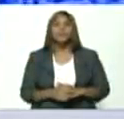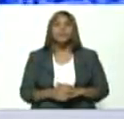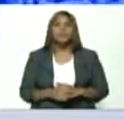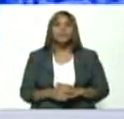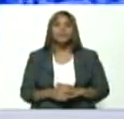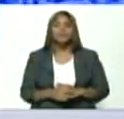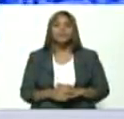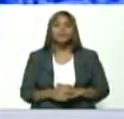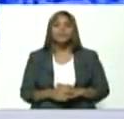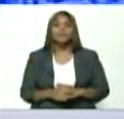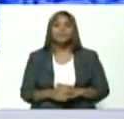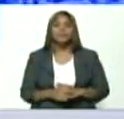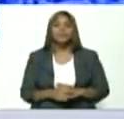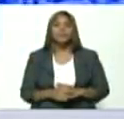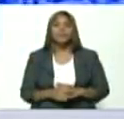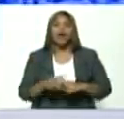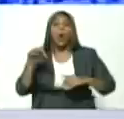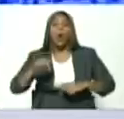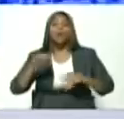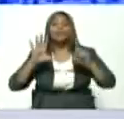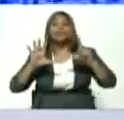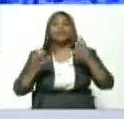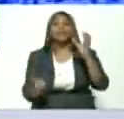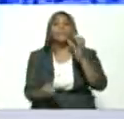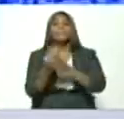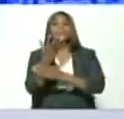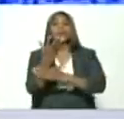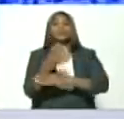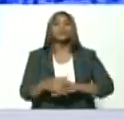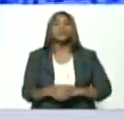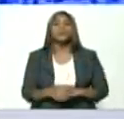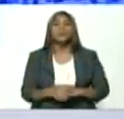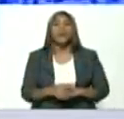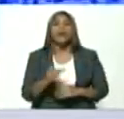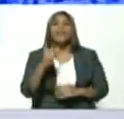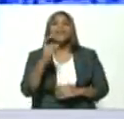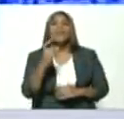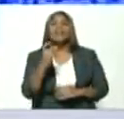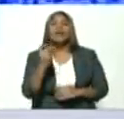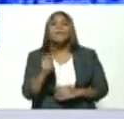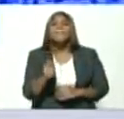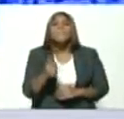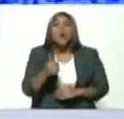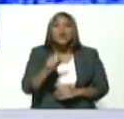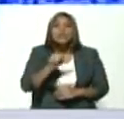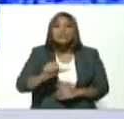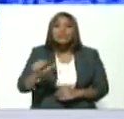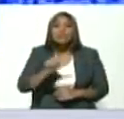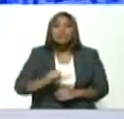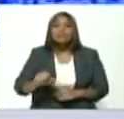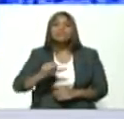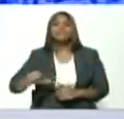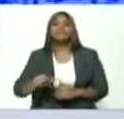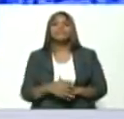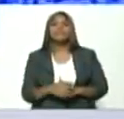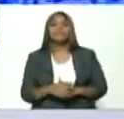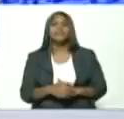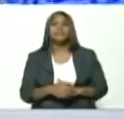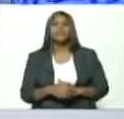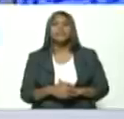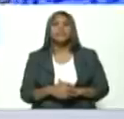estamos a 7 de mayo faltan pocas semanas para